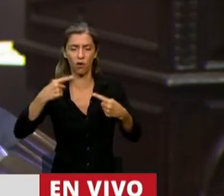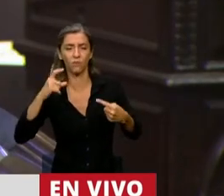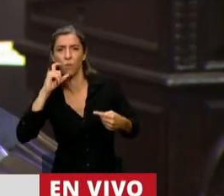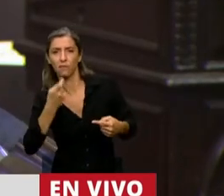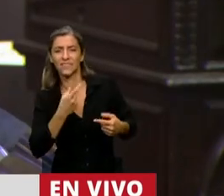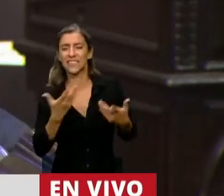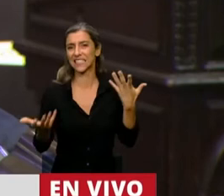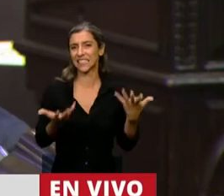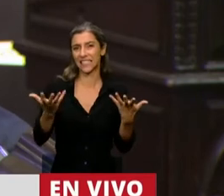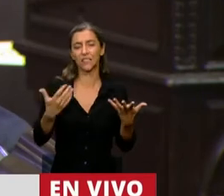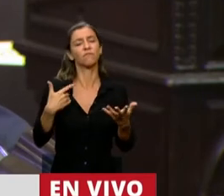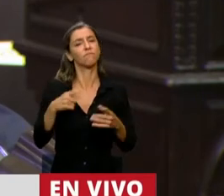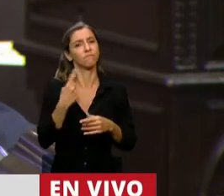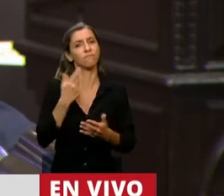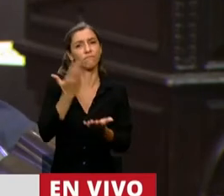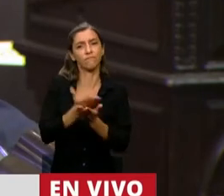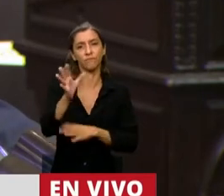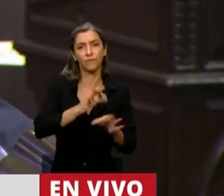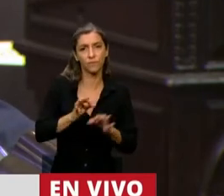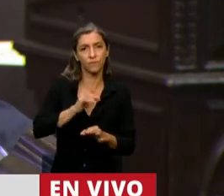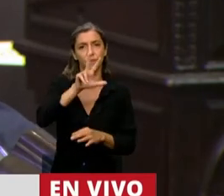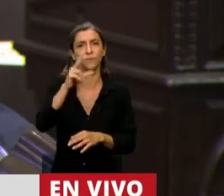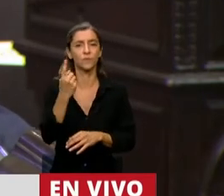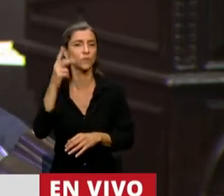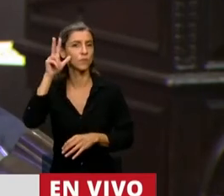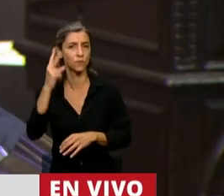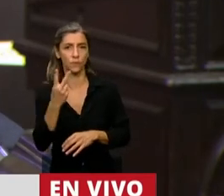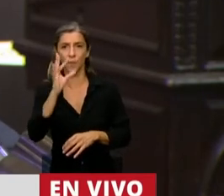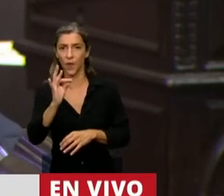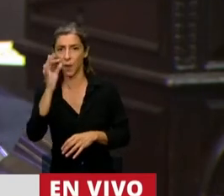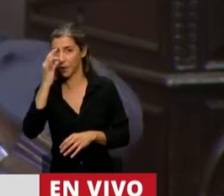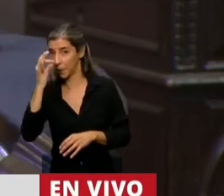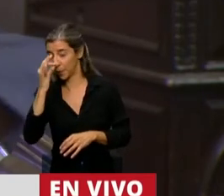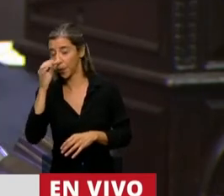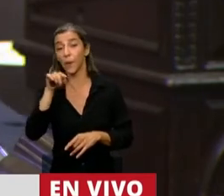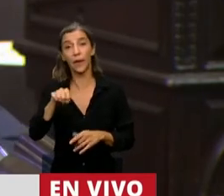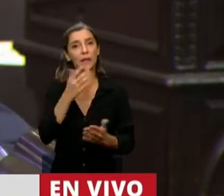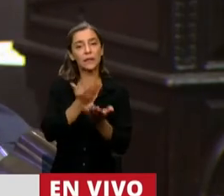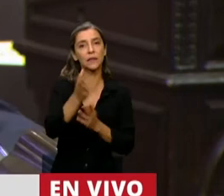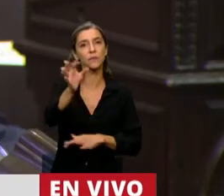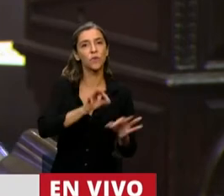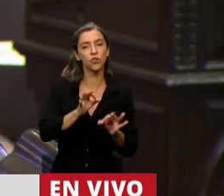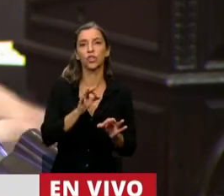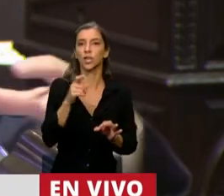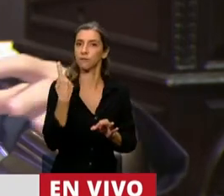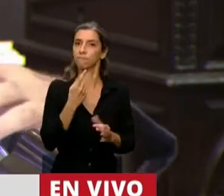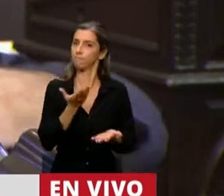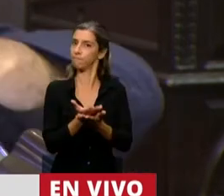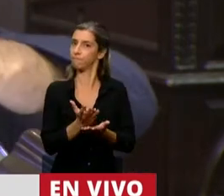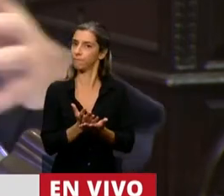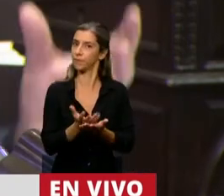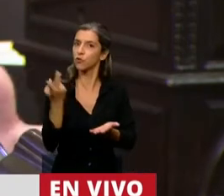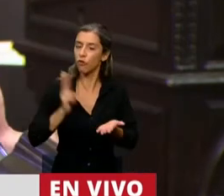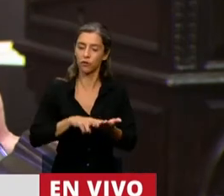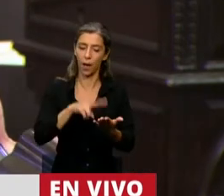Hemos presentado un proyecto, el 3182D 2020, en donde se debe revisar y aprobar una ley,